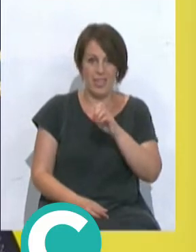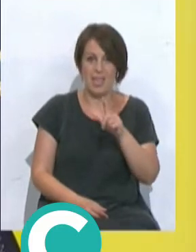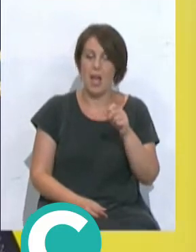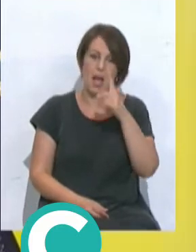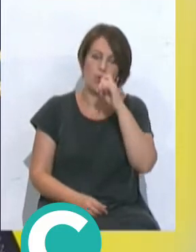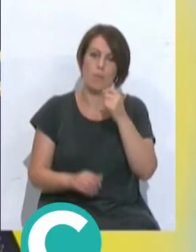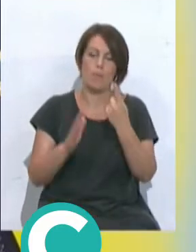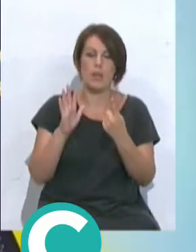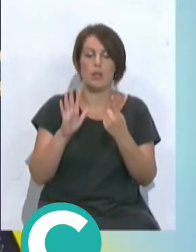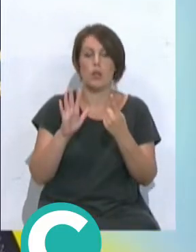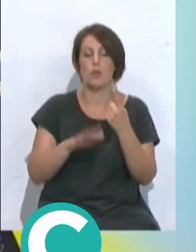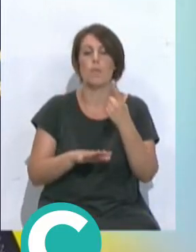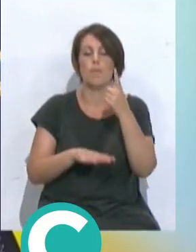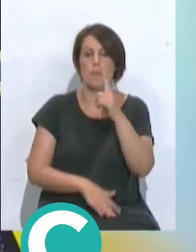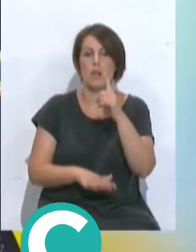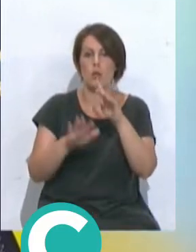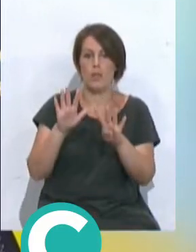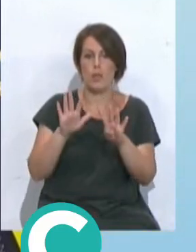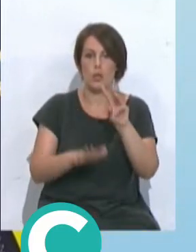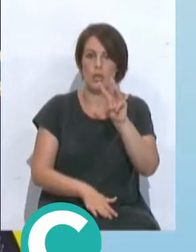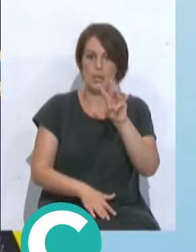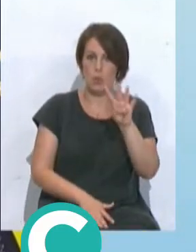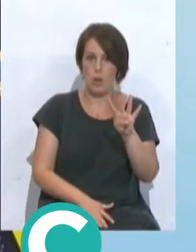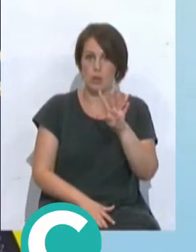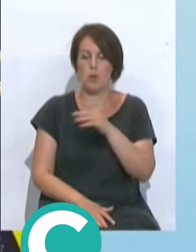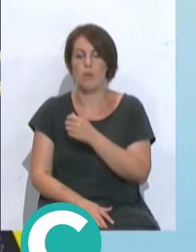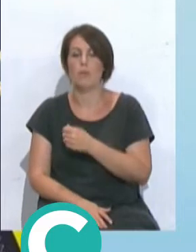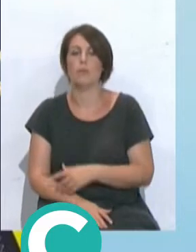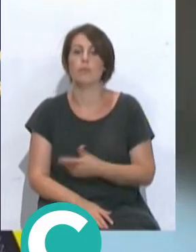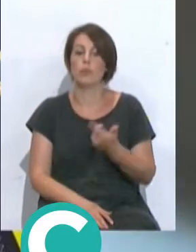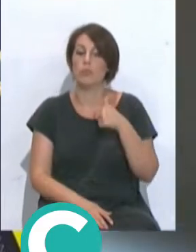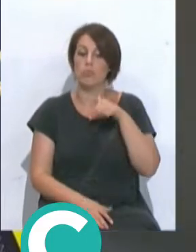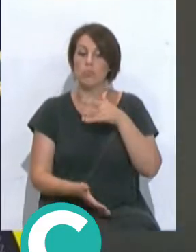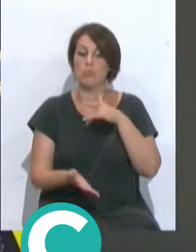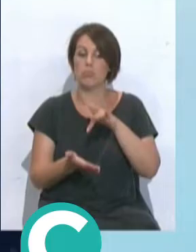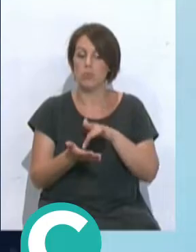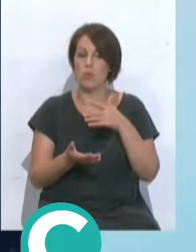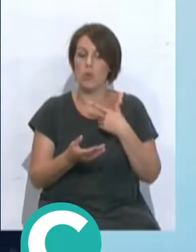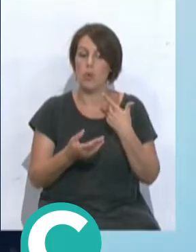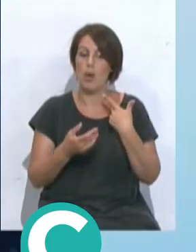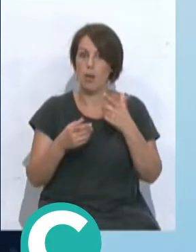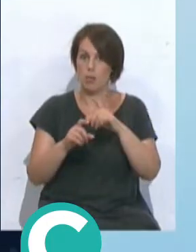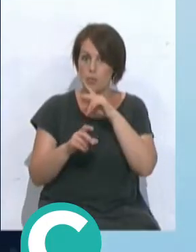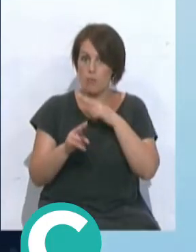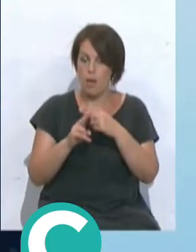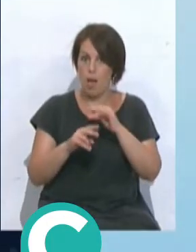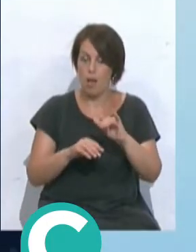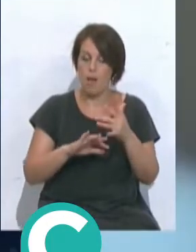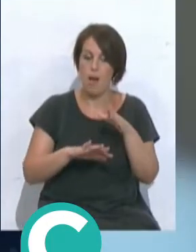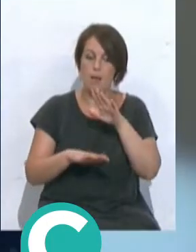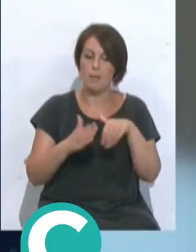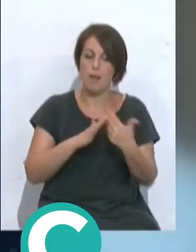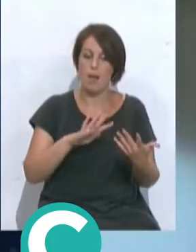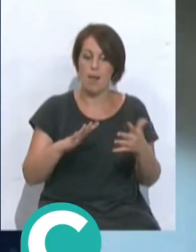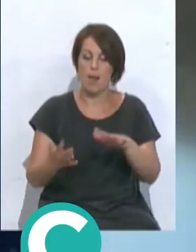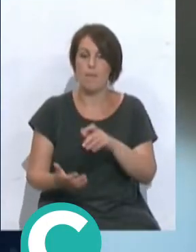1924 y 1936 compitió con esa denominación de Mirandilla Fútbol Club, migrando hacia el nombre actual en